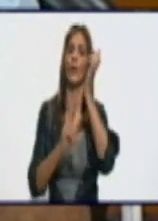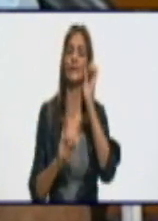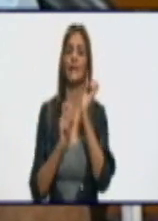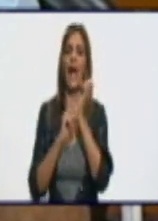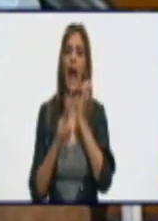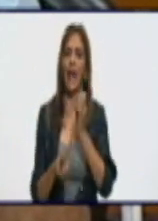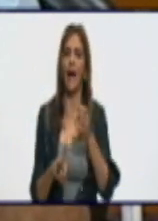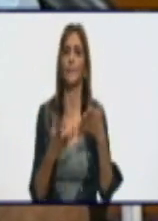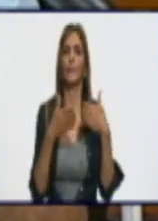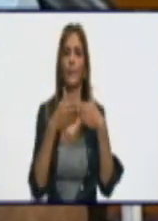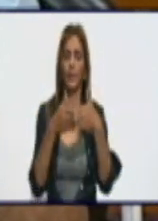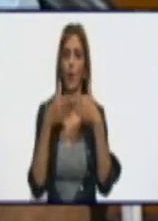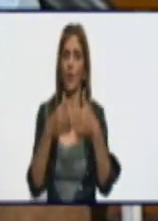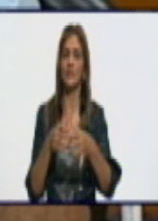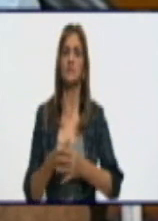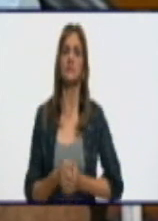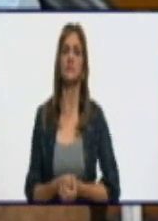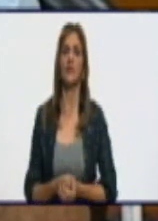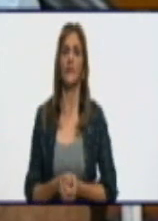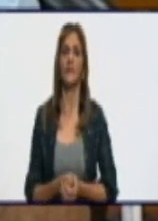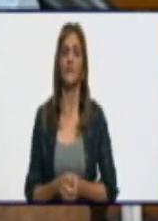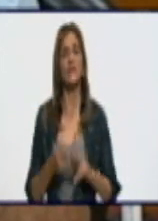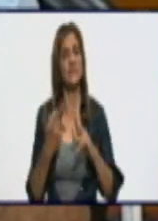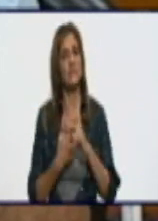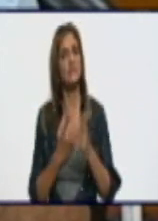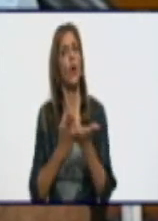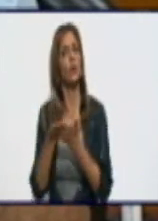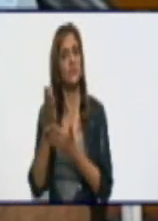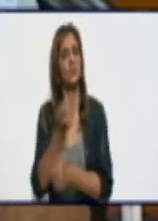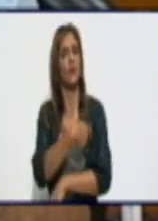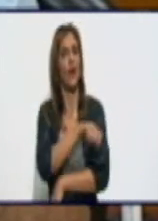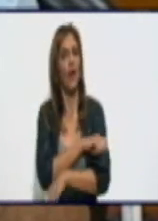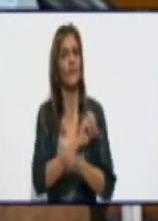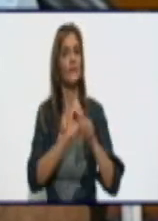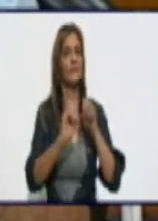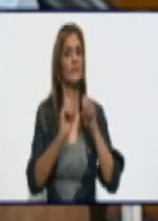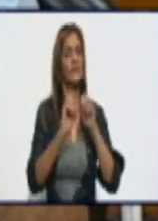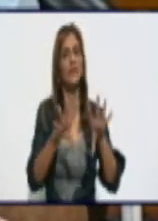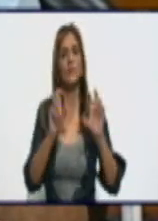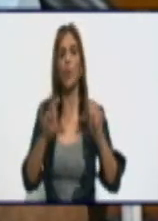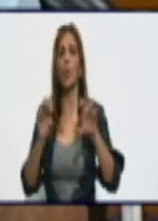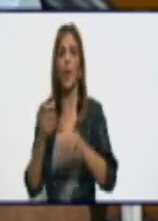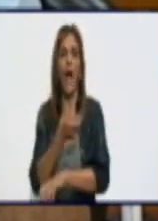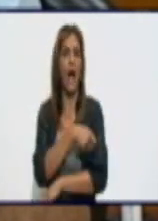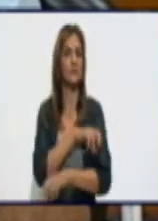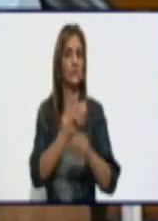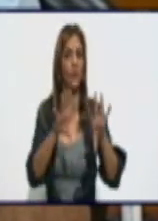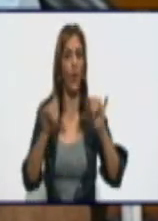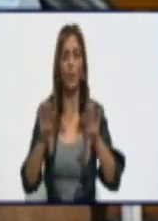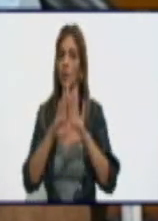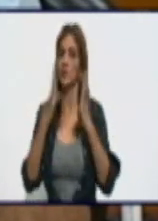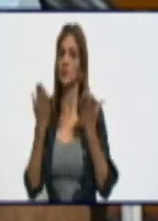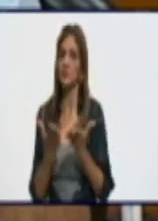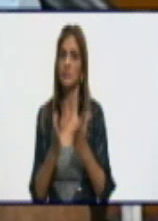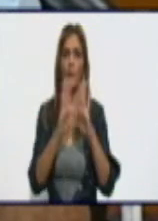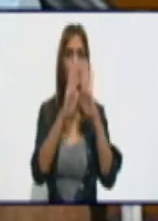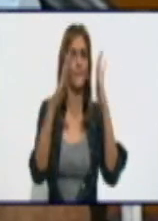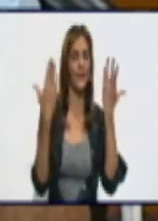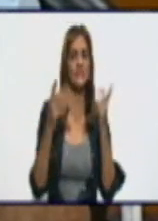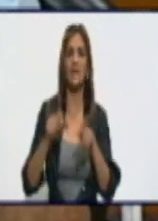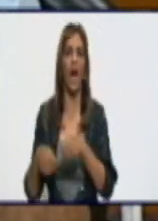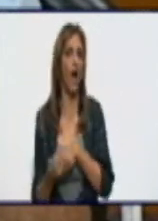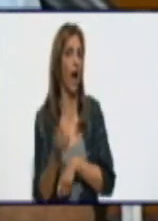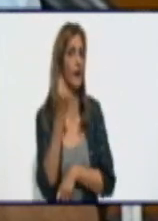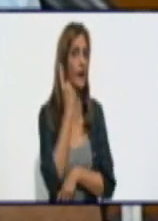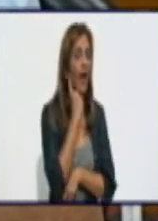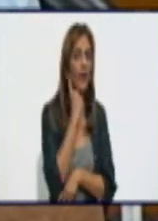están esos cinco bloques, y se irán divulgando por los medios de prensa, las radios, de antemano, el día antes estamos en